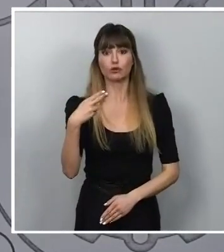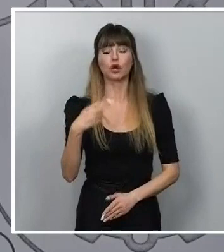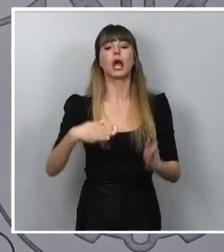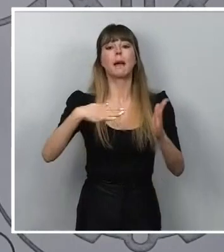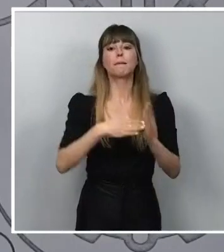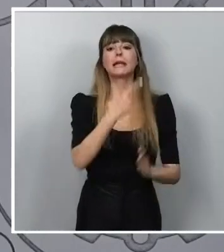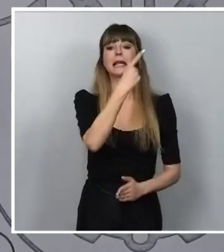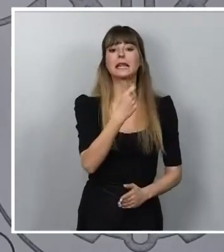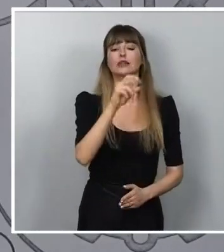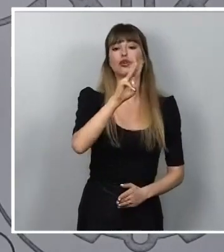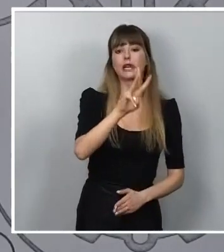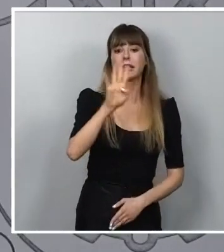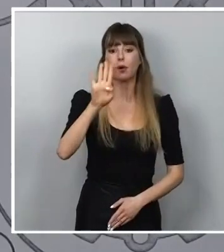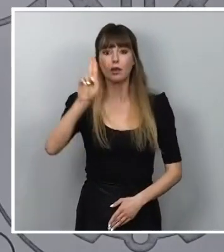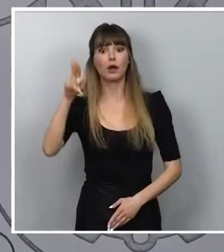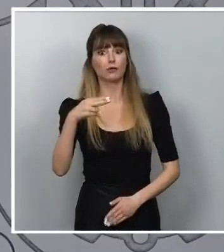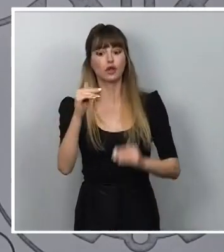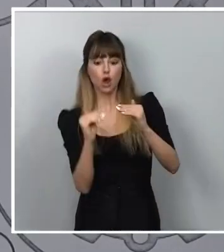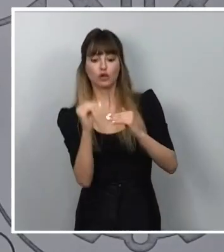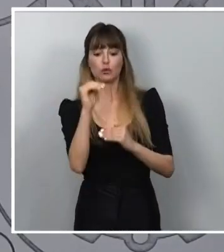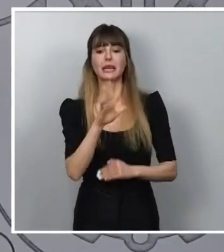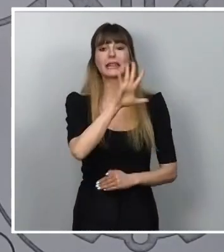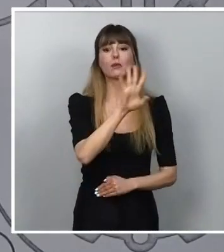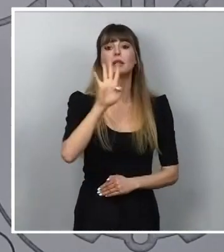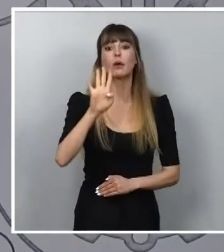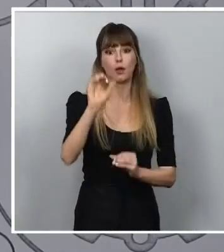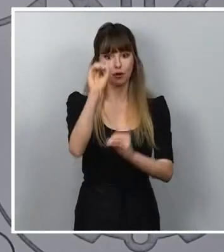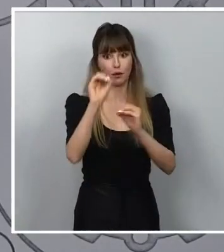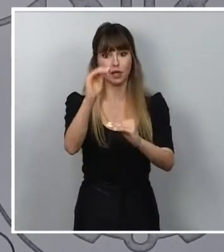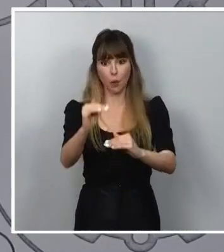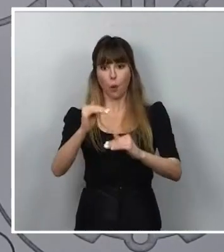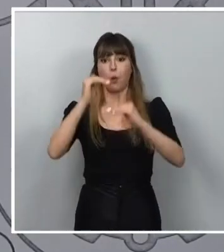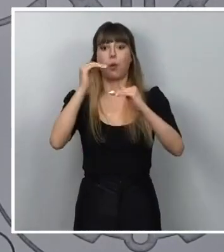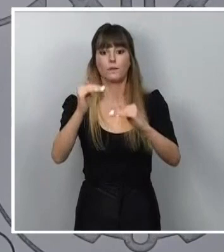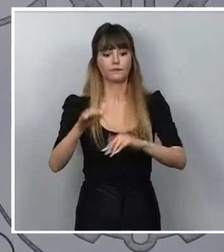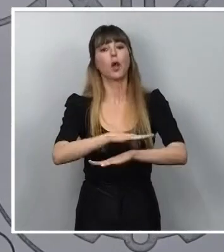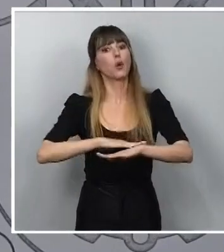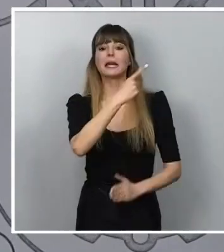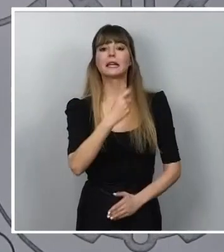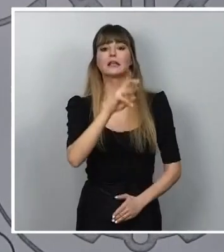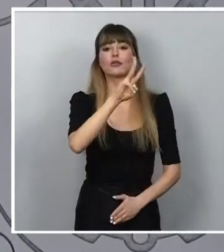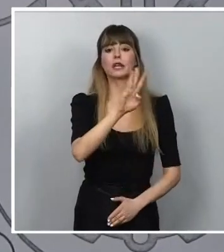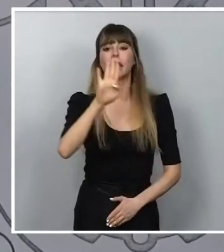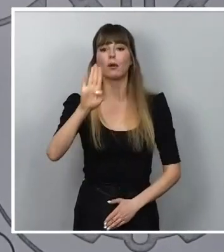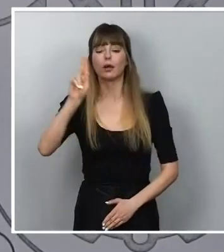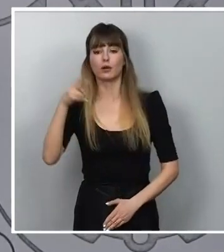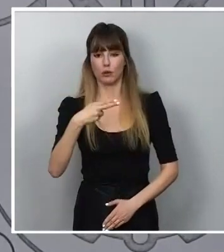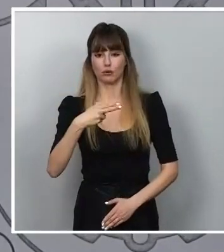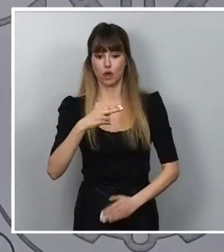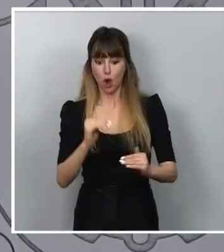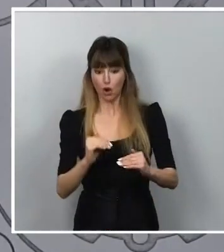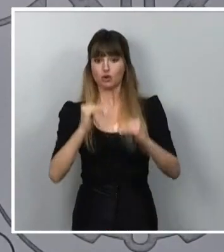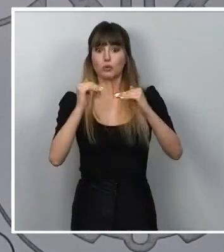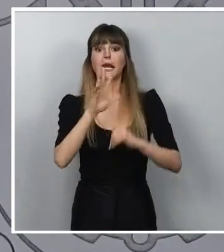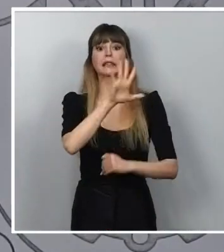.134 euros, una subida del 54% desde que estamos gobernando, una subida del 54